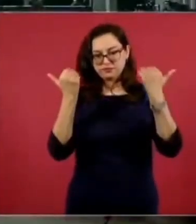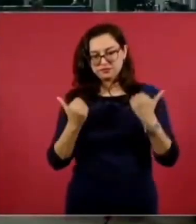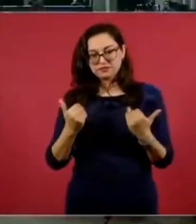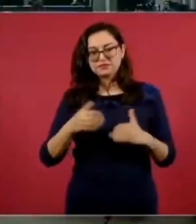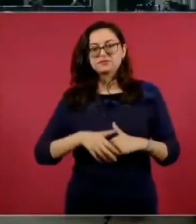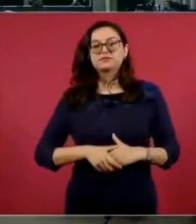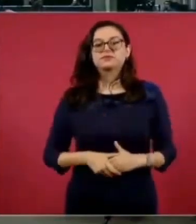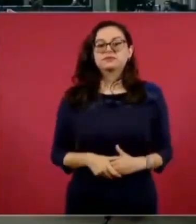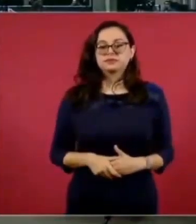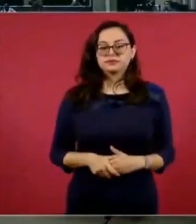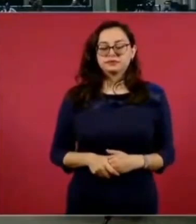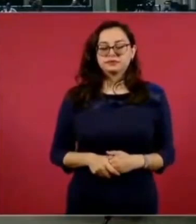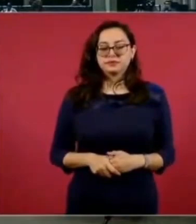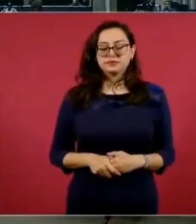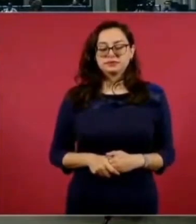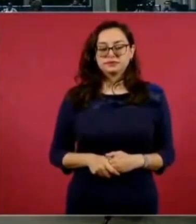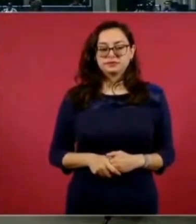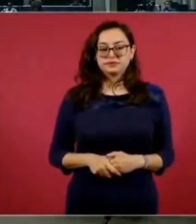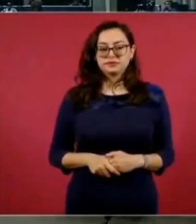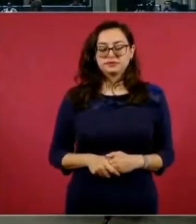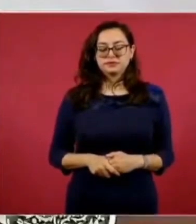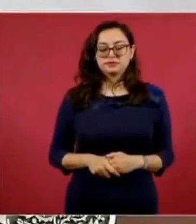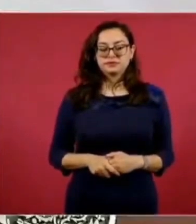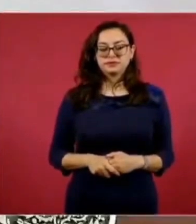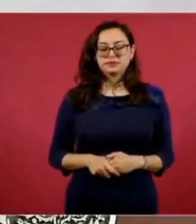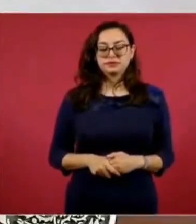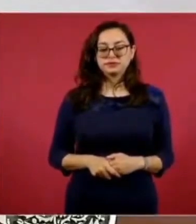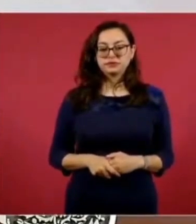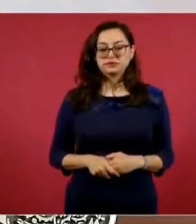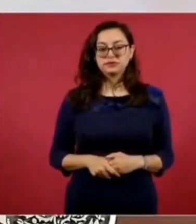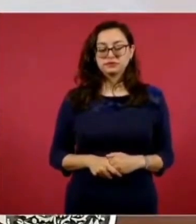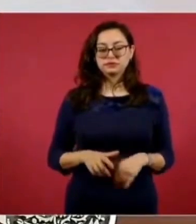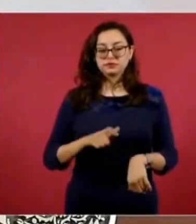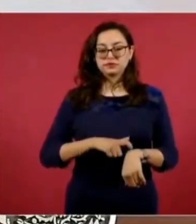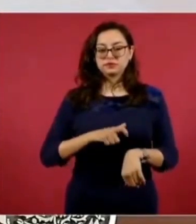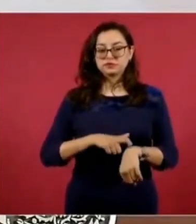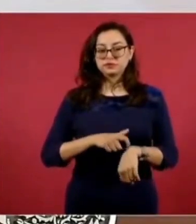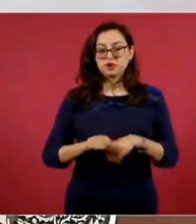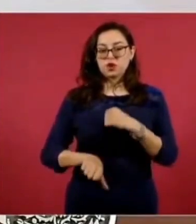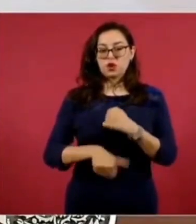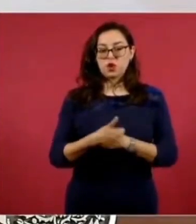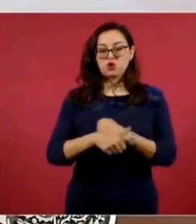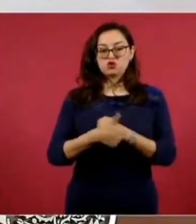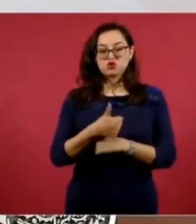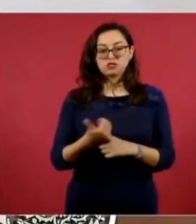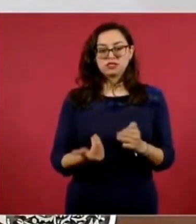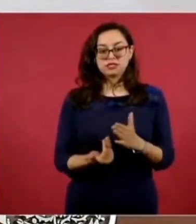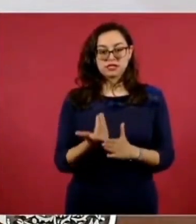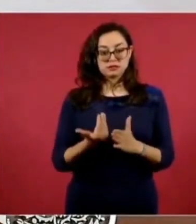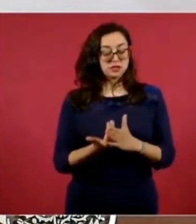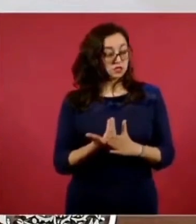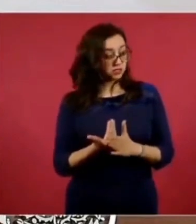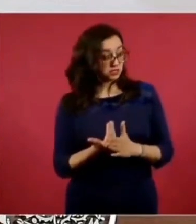va a ser a las 11 de la mañana, Jesús,